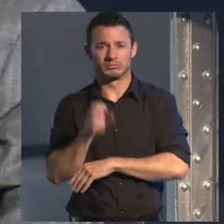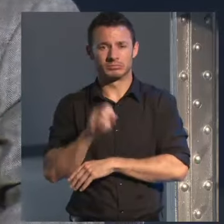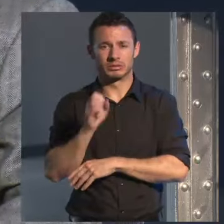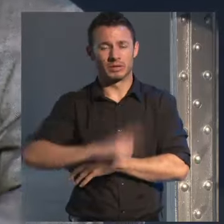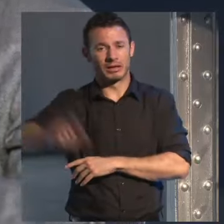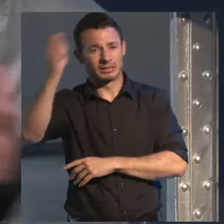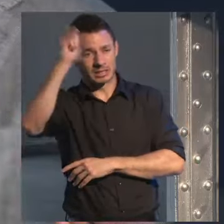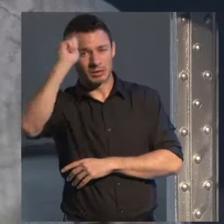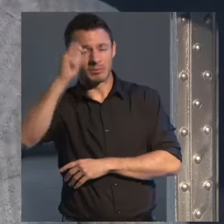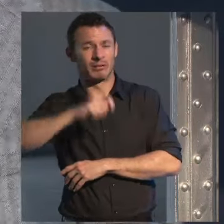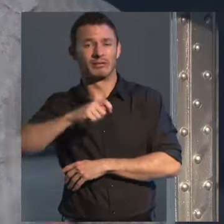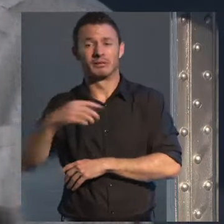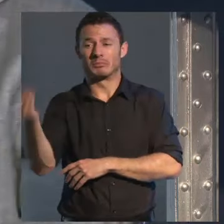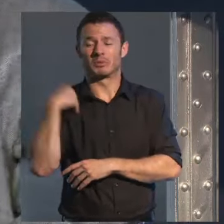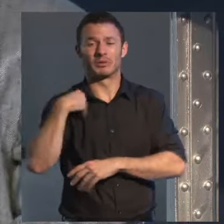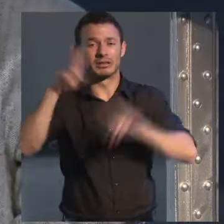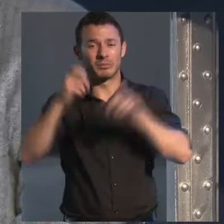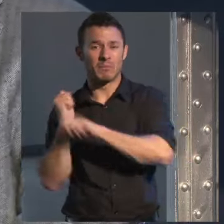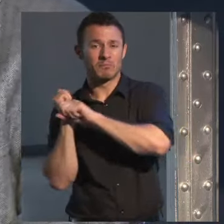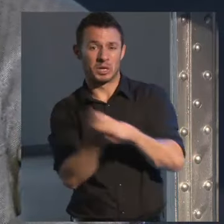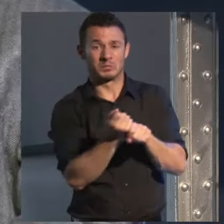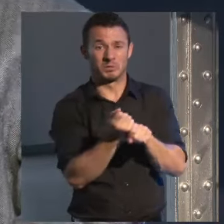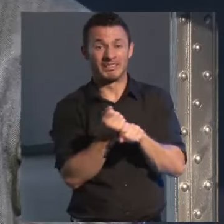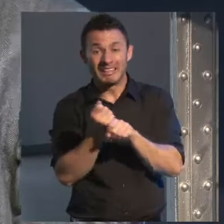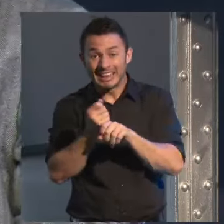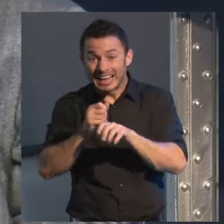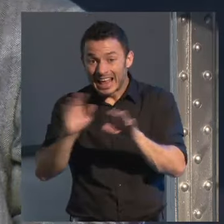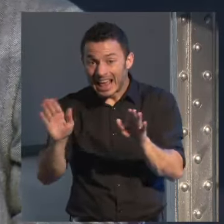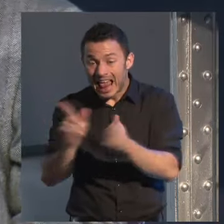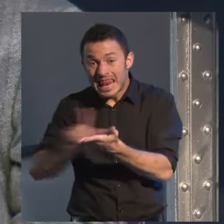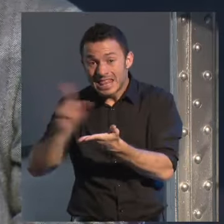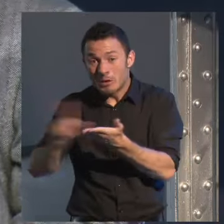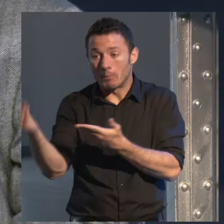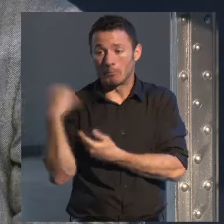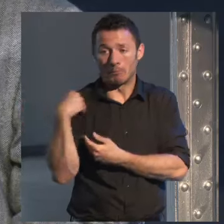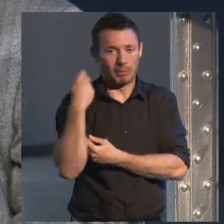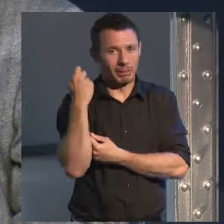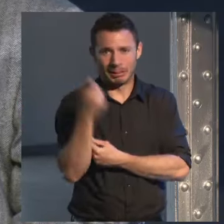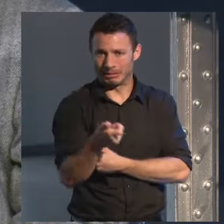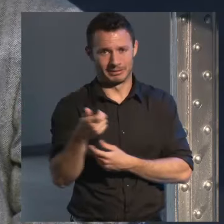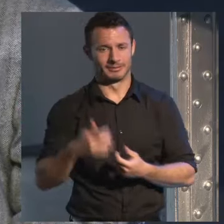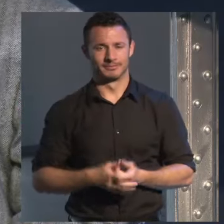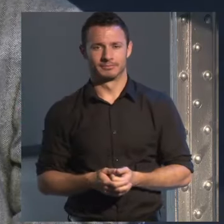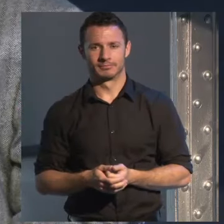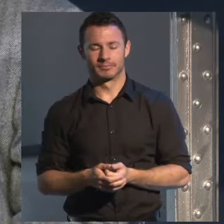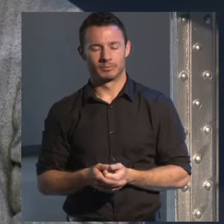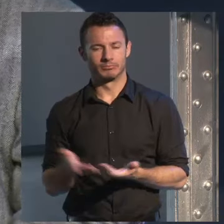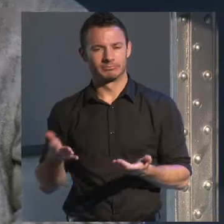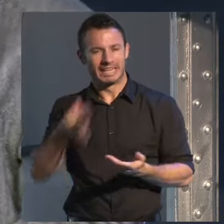me preguntan más de béisbol que de literatura y y y eso me da una